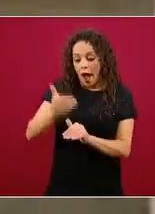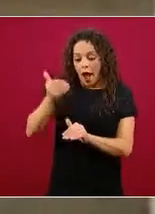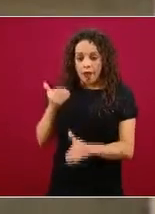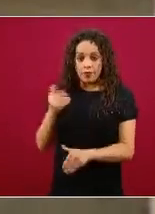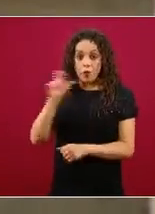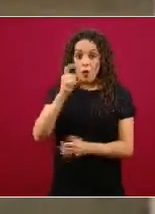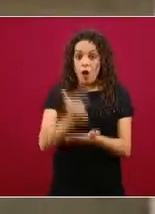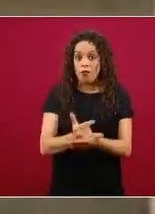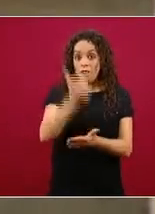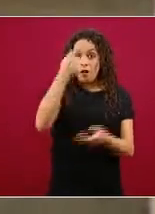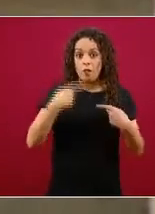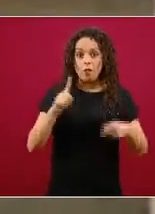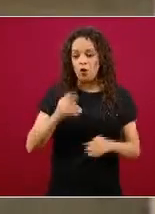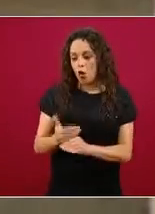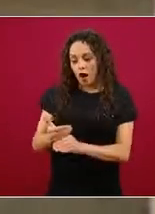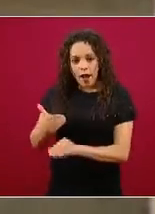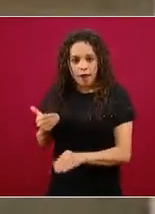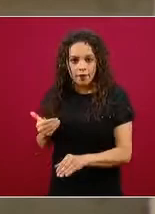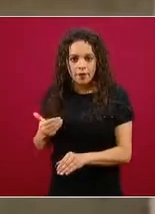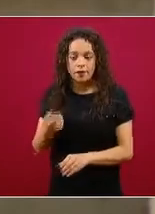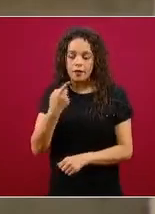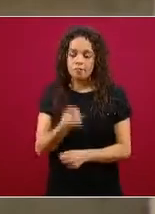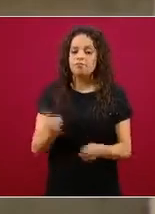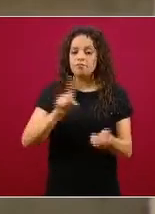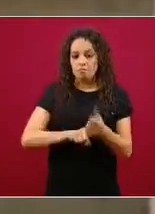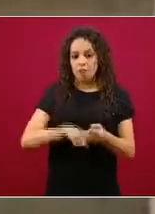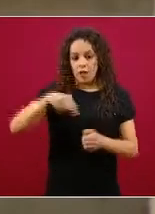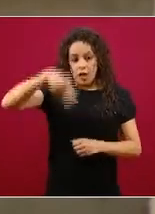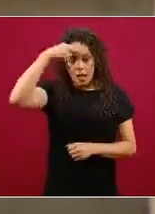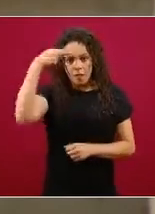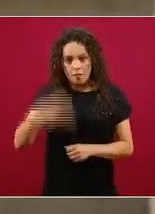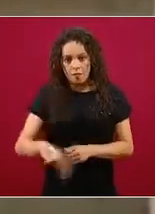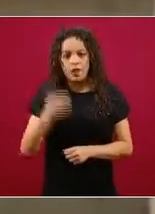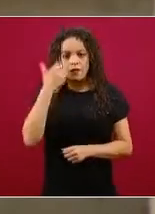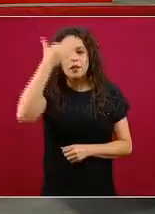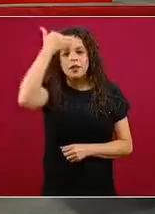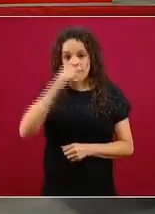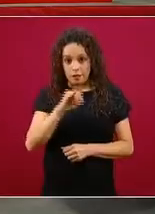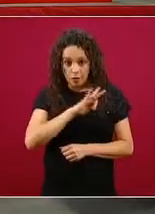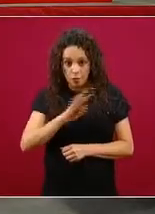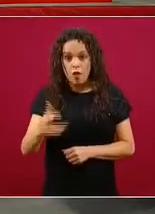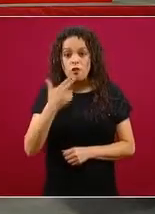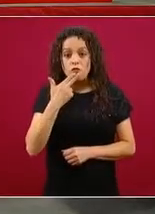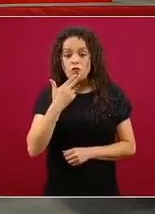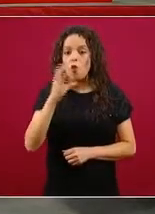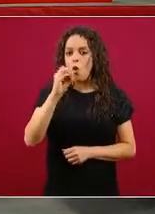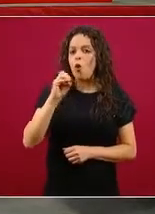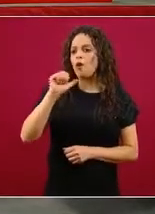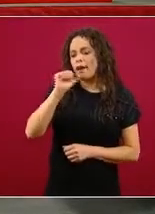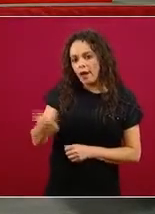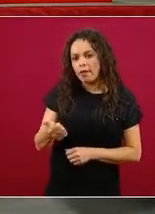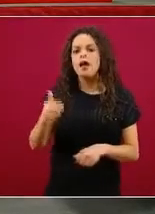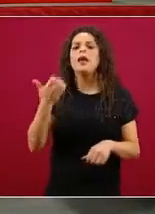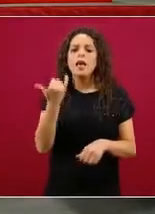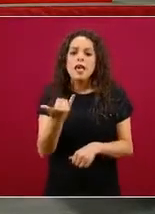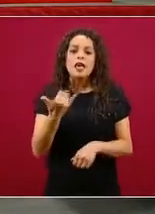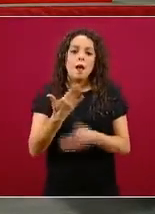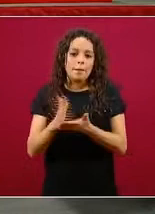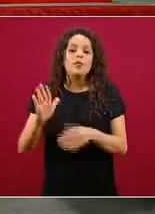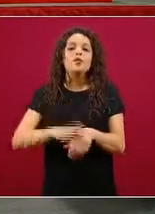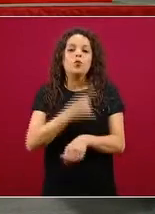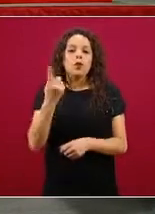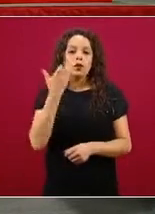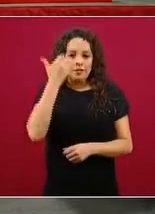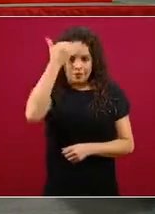gobierno de México sobre este medicamento y por qué. Gracias. Gracias por las preguntas, Daniela Pastrana,